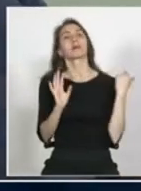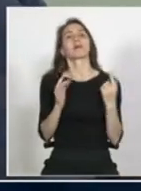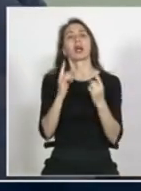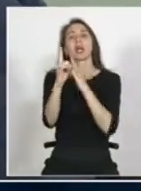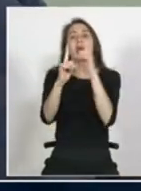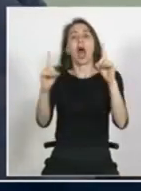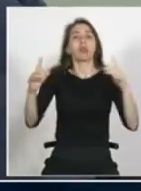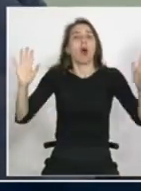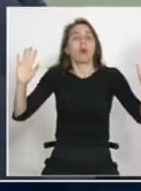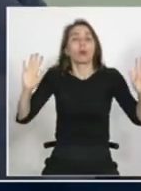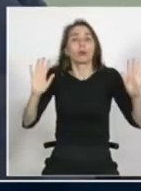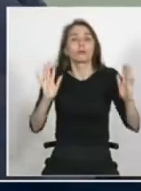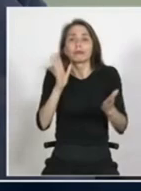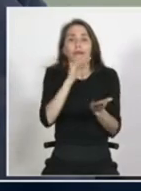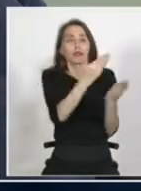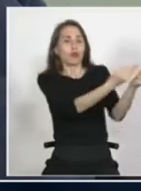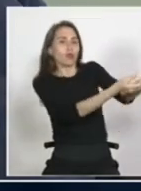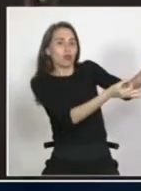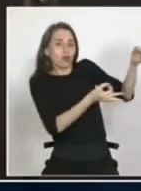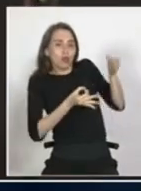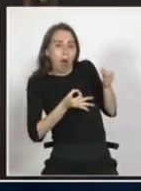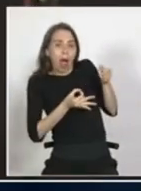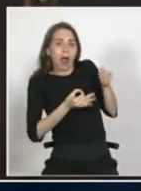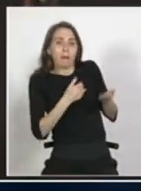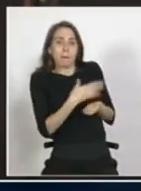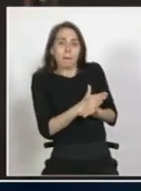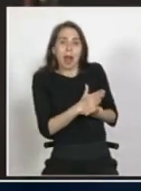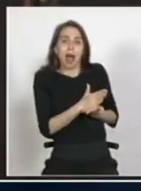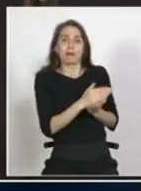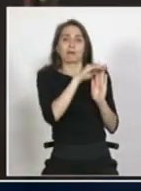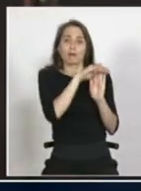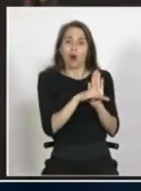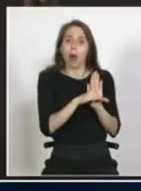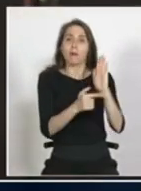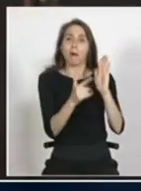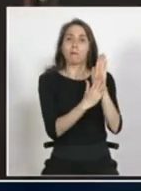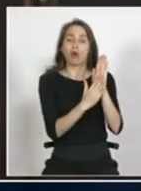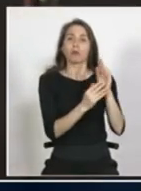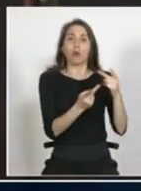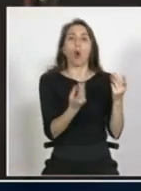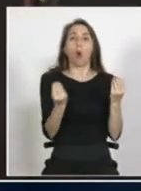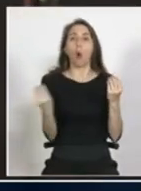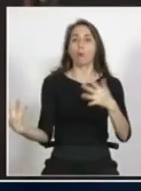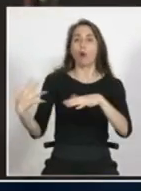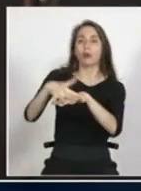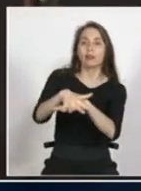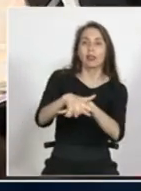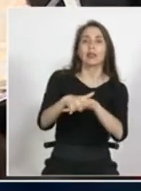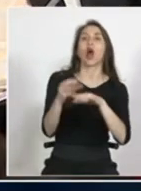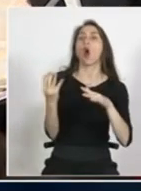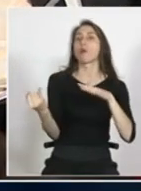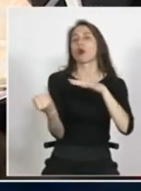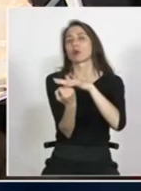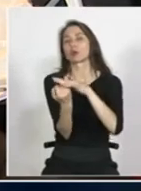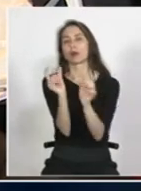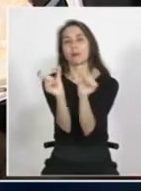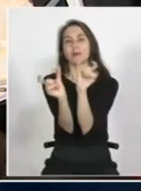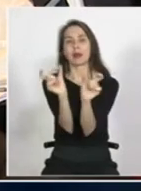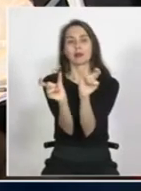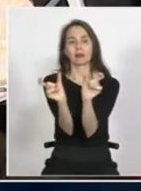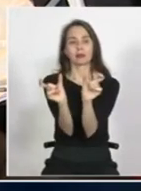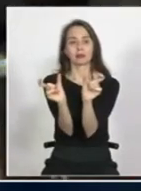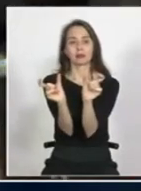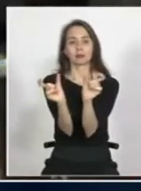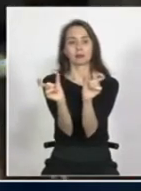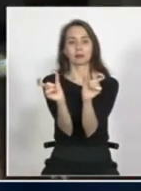no hay planes y programas desde la política pública respecto a la integración e inclusión como queramos llamarlo porque también estos son a lo